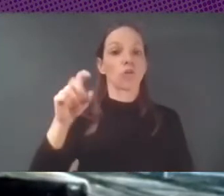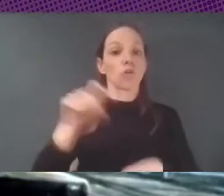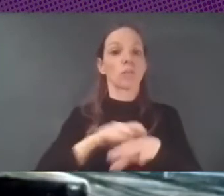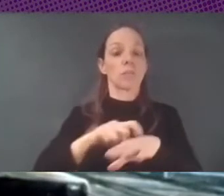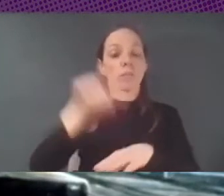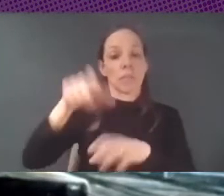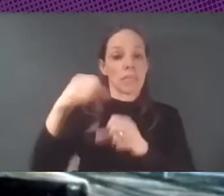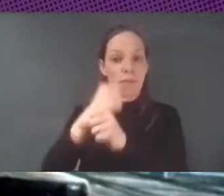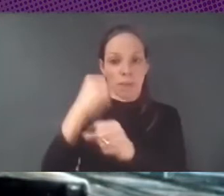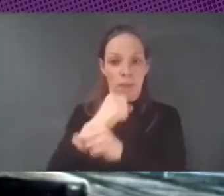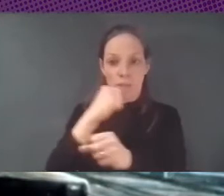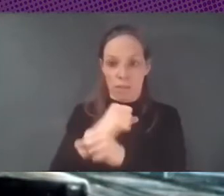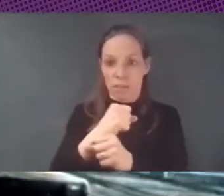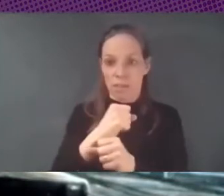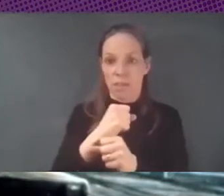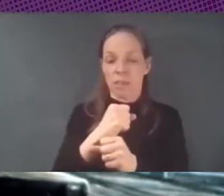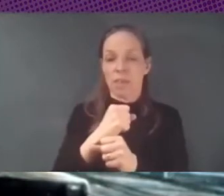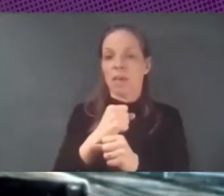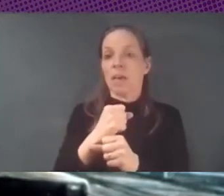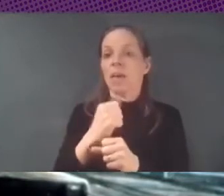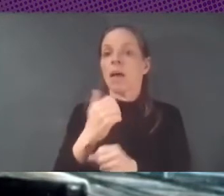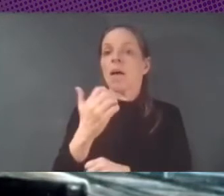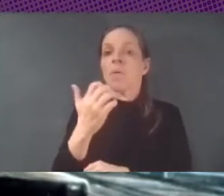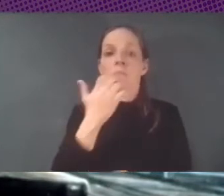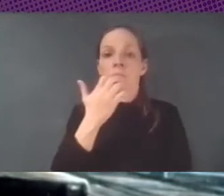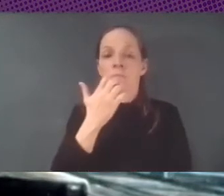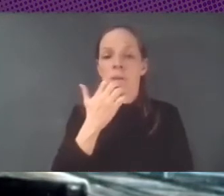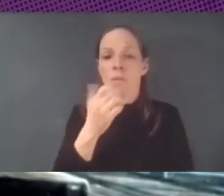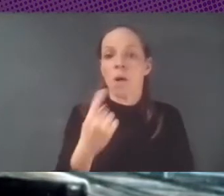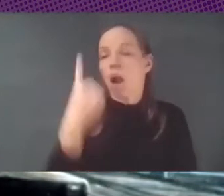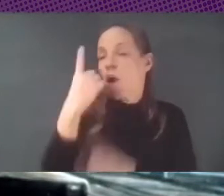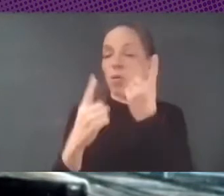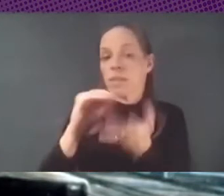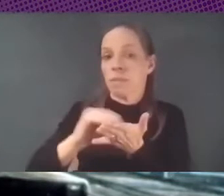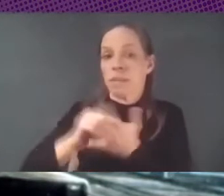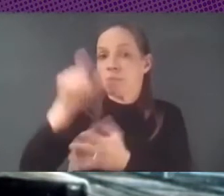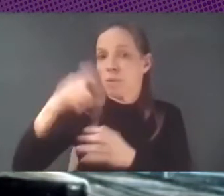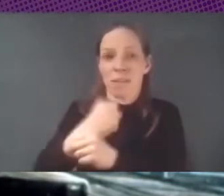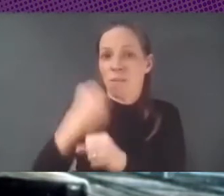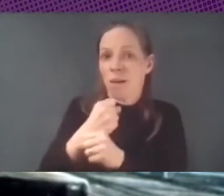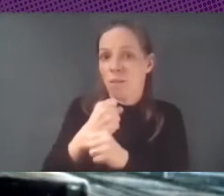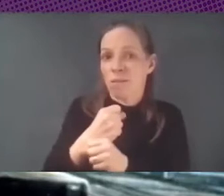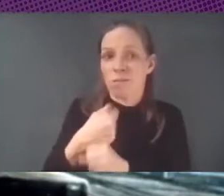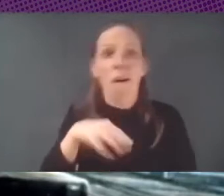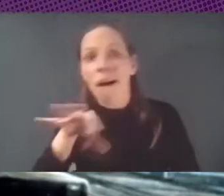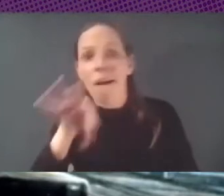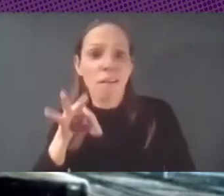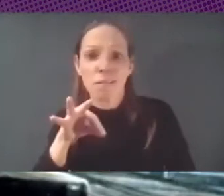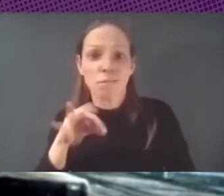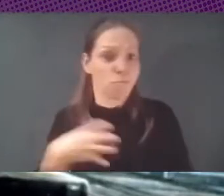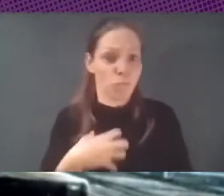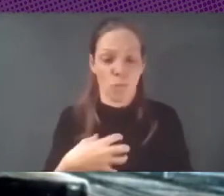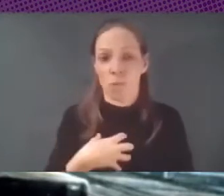los gig workers no están en una situación donde pueden escoger están en una situación donde o hacen lo que el algoritmo dicta